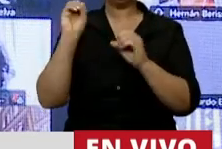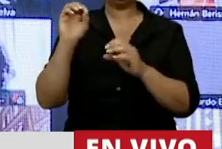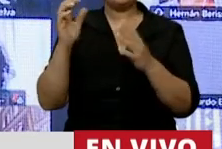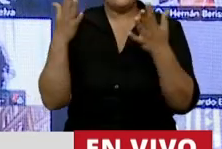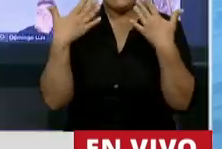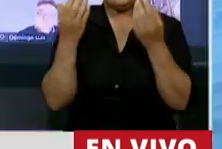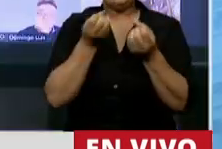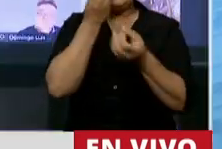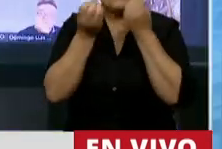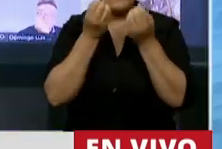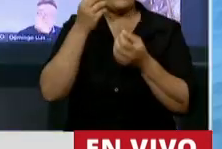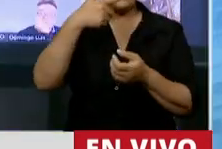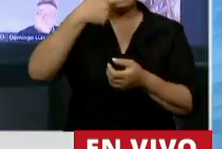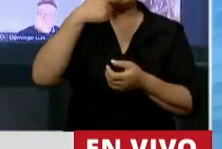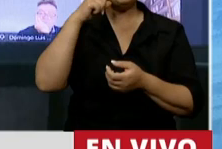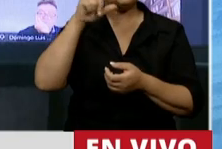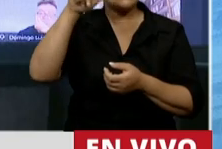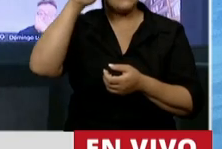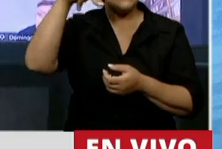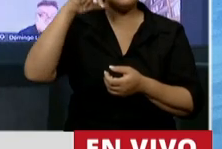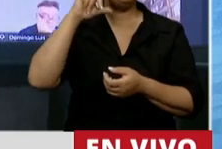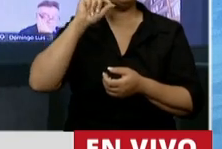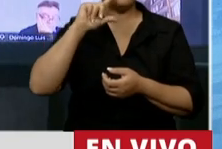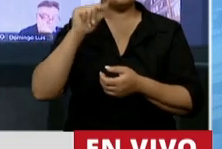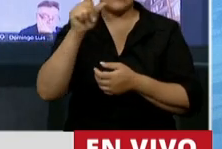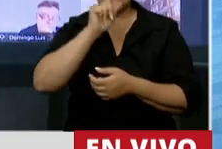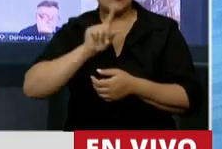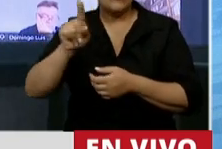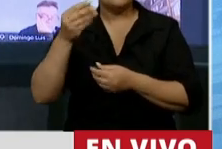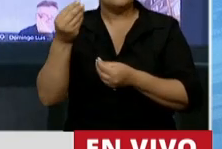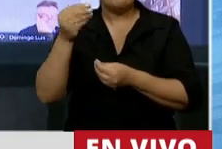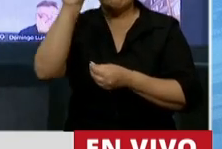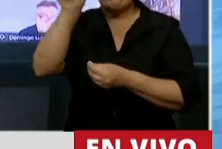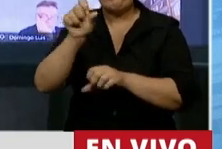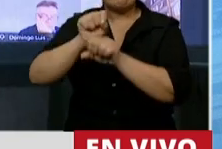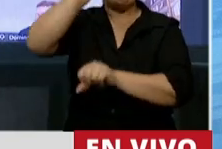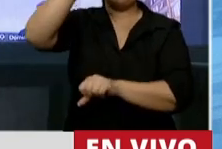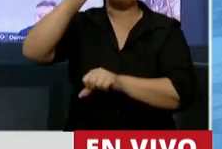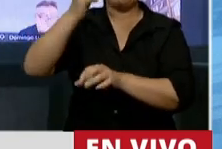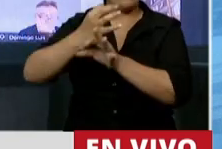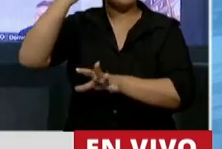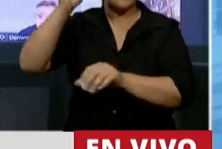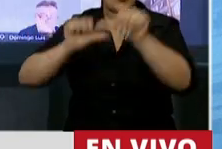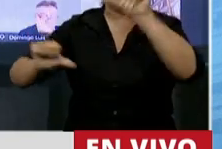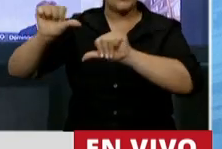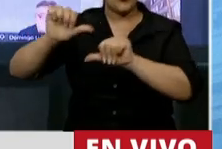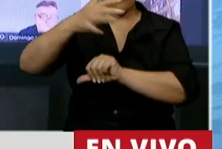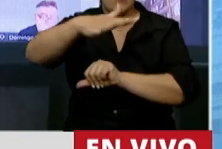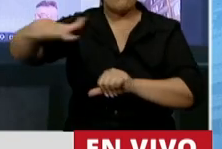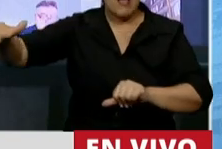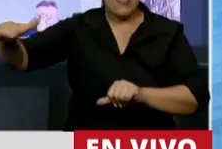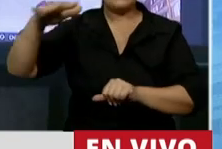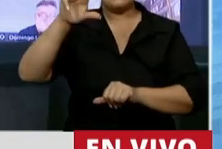Silenciosa de una bióloga marina, Raquel